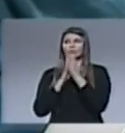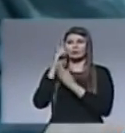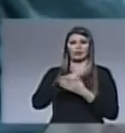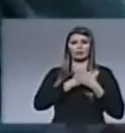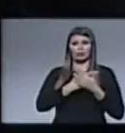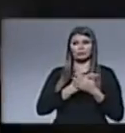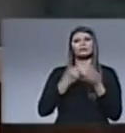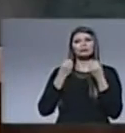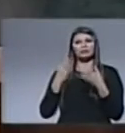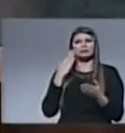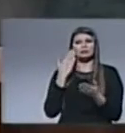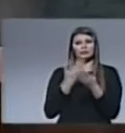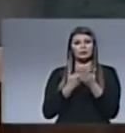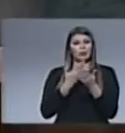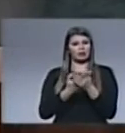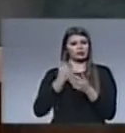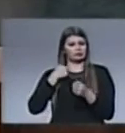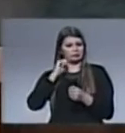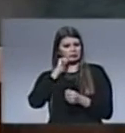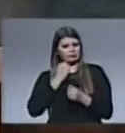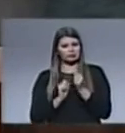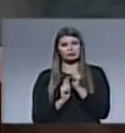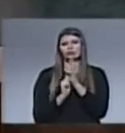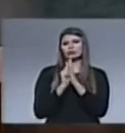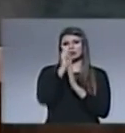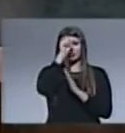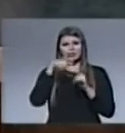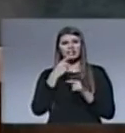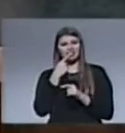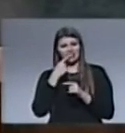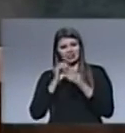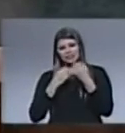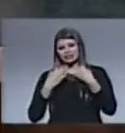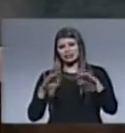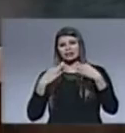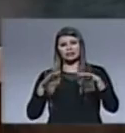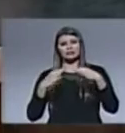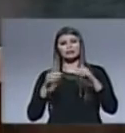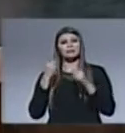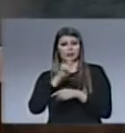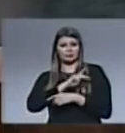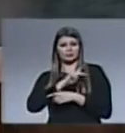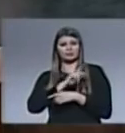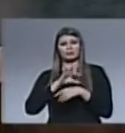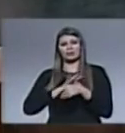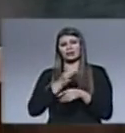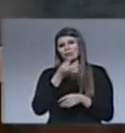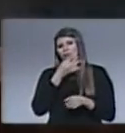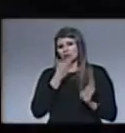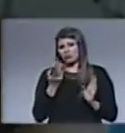Y trajeron una tecnología de punta para hacer atención odontológica gratuita a las personas, por ejemplo,